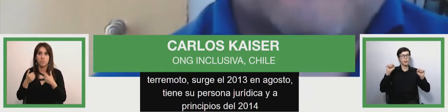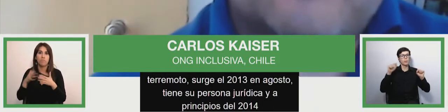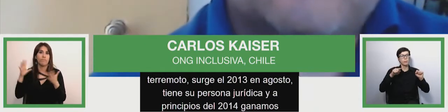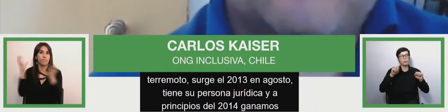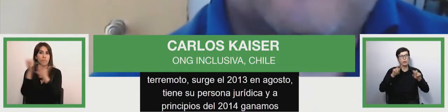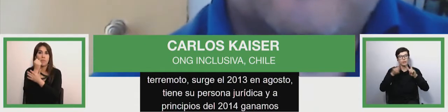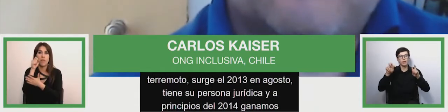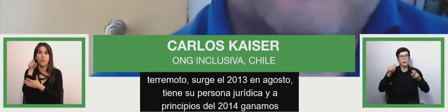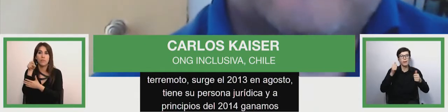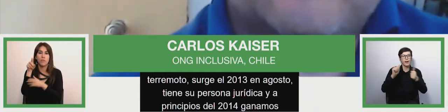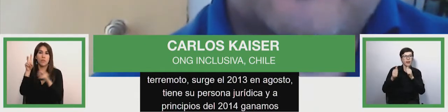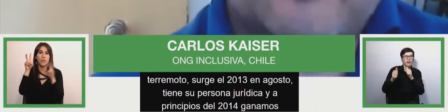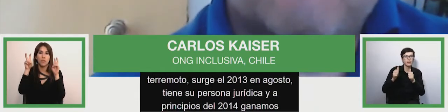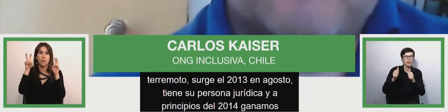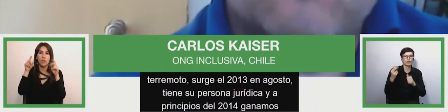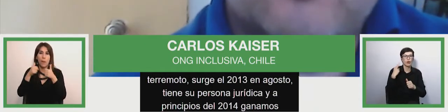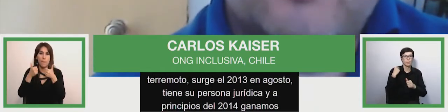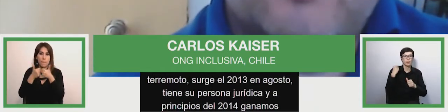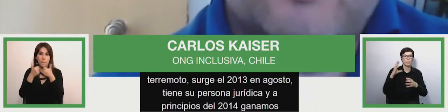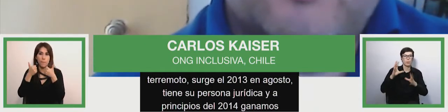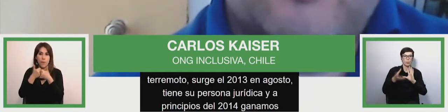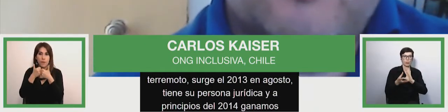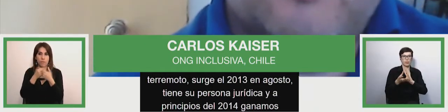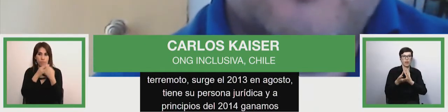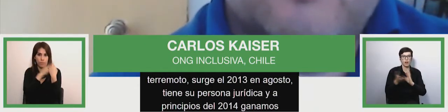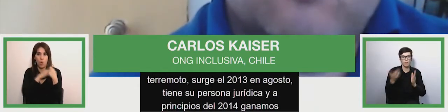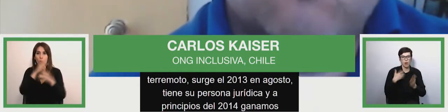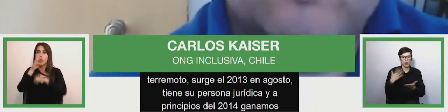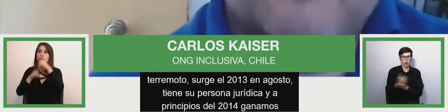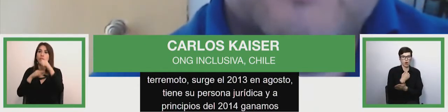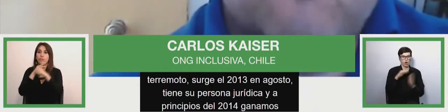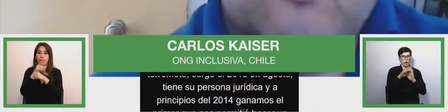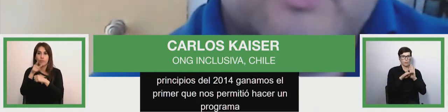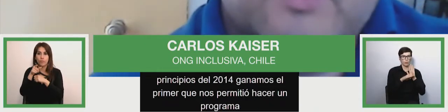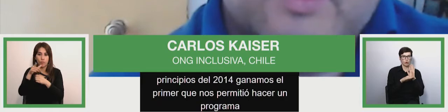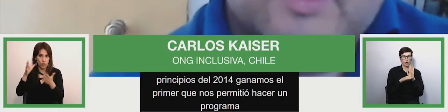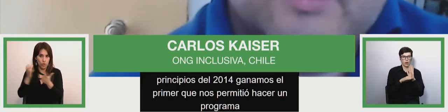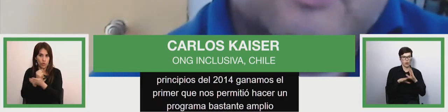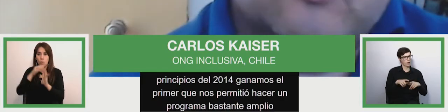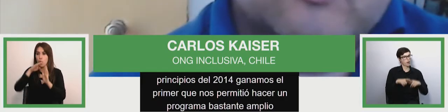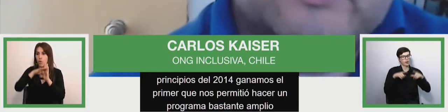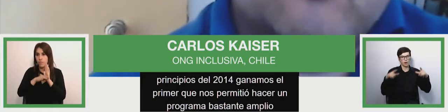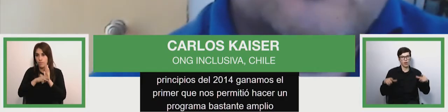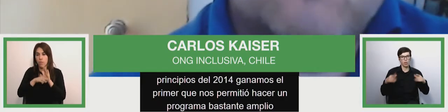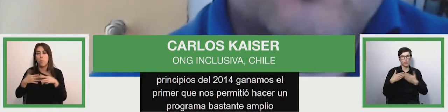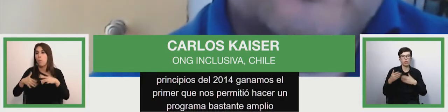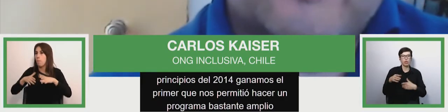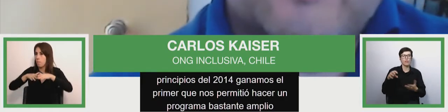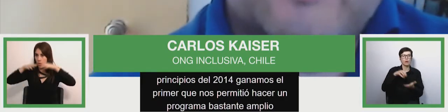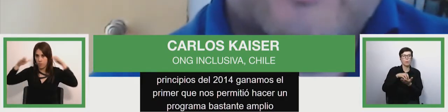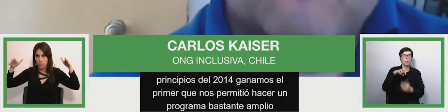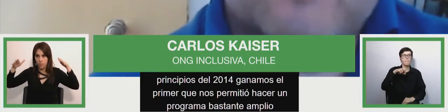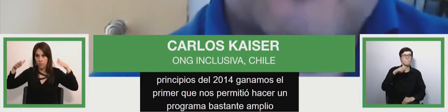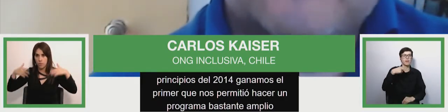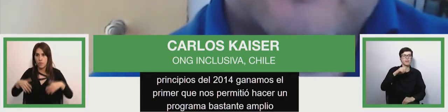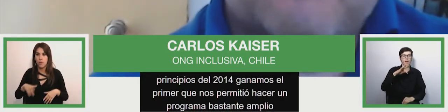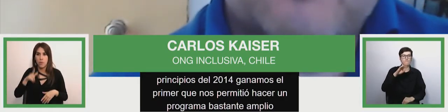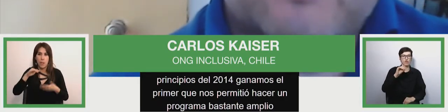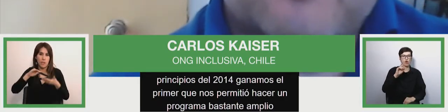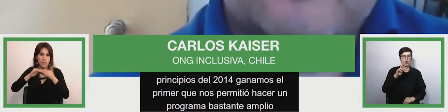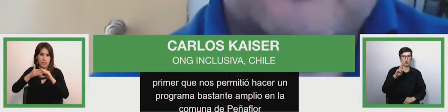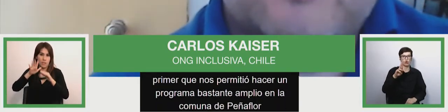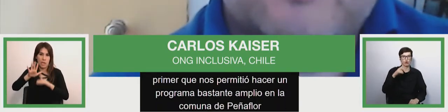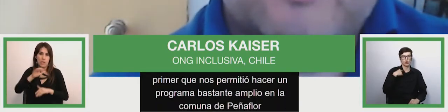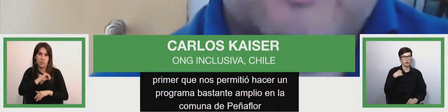programa bastante amplio y en la comuna de Peñaflor donde nos dimos cuenta que requeríamos capacitar